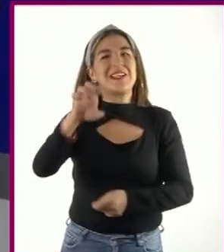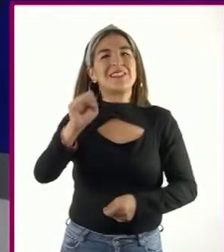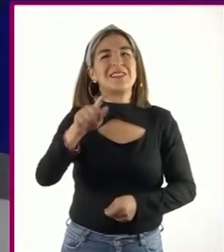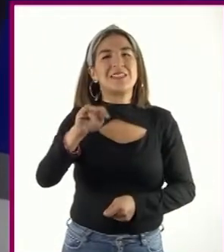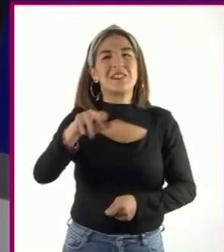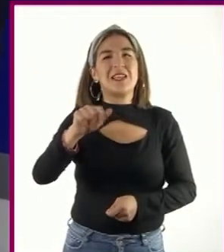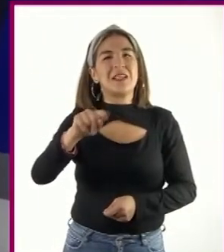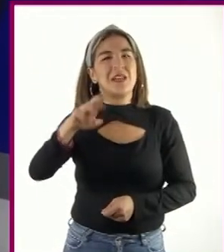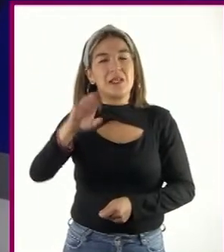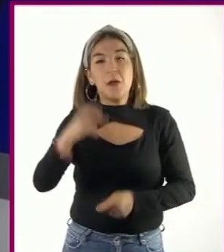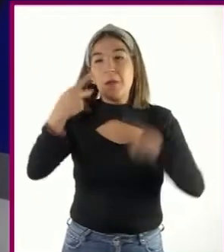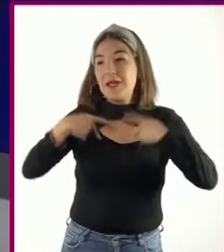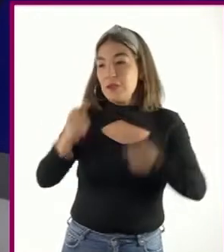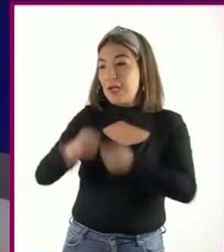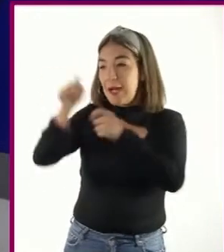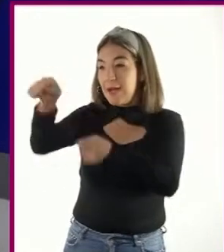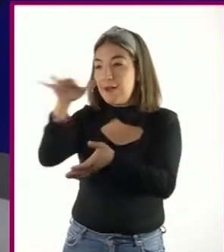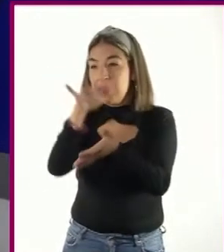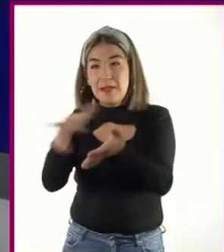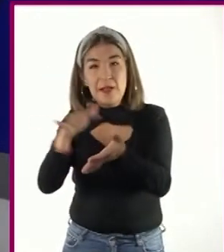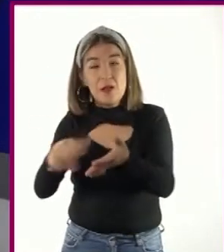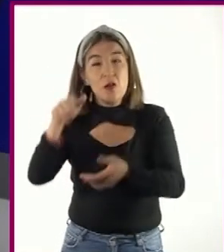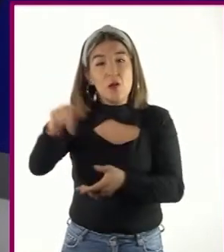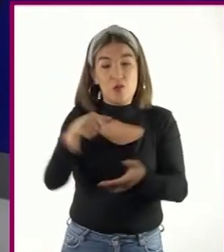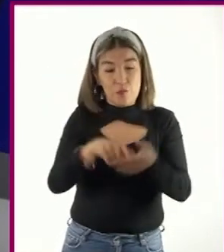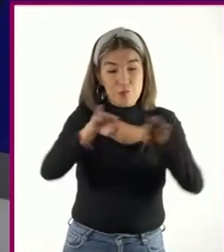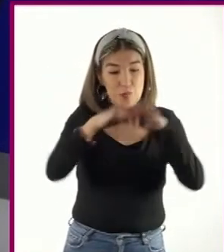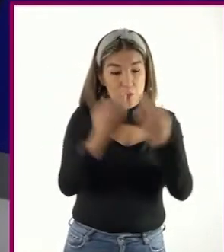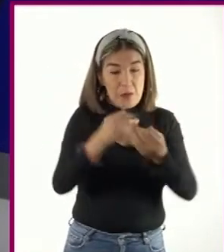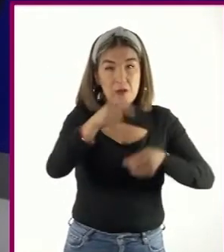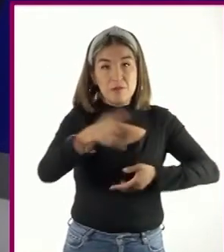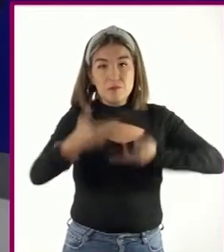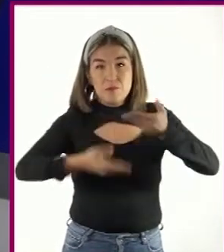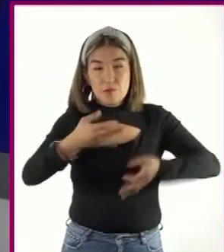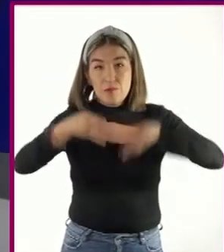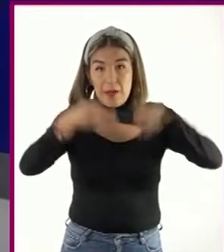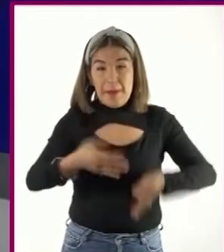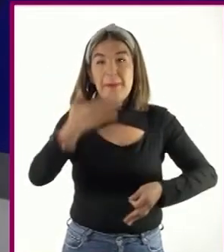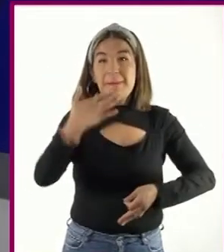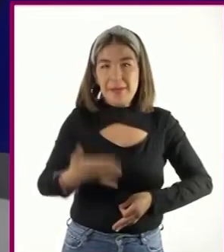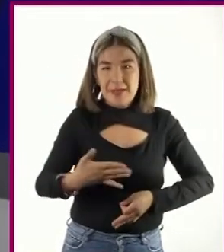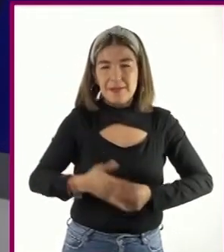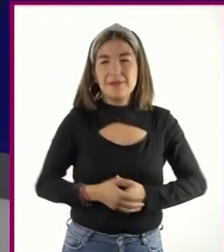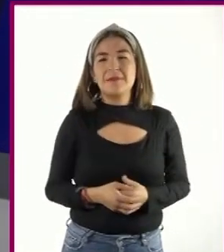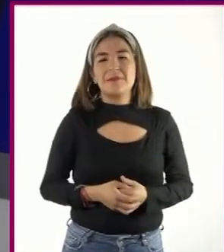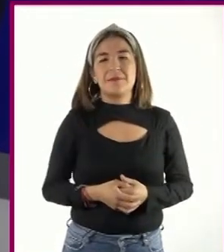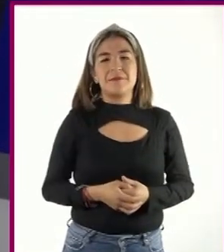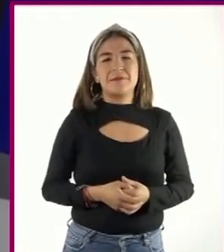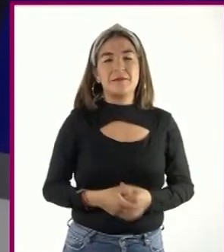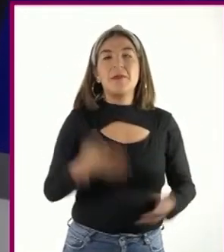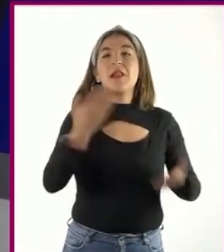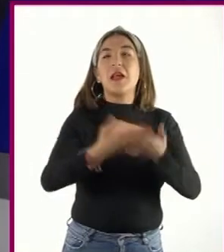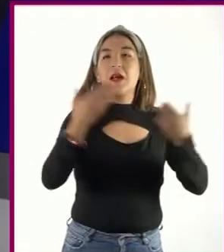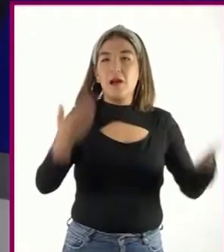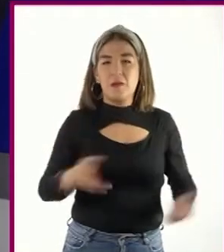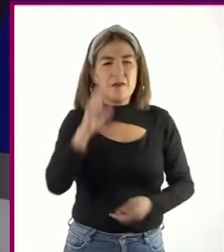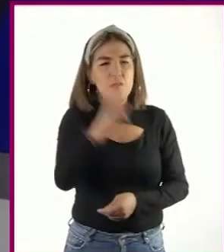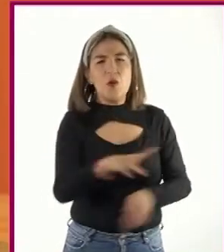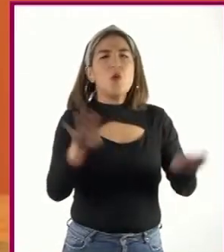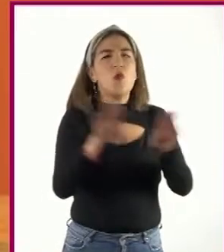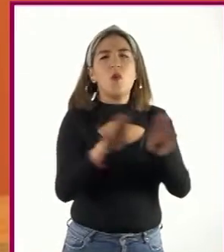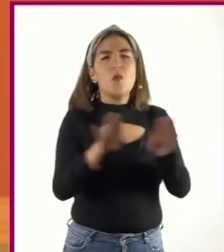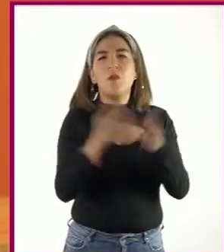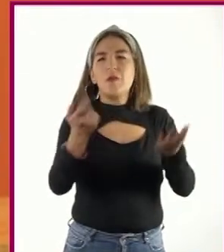manera, podemos determinar si la fórmula de cortesía elegida es la adecuada. Ahora veamos cómo